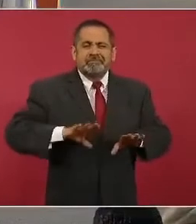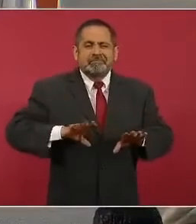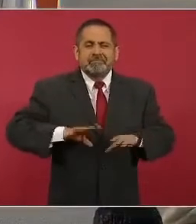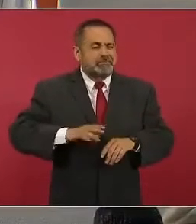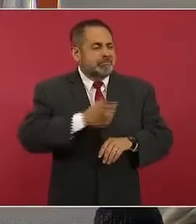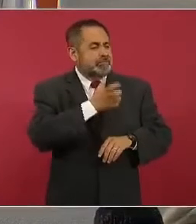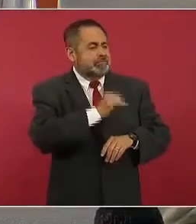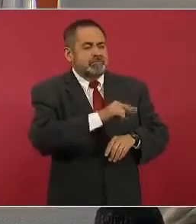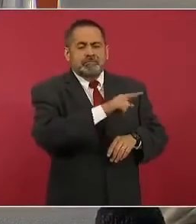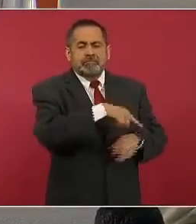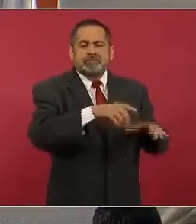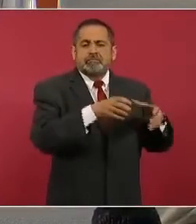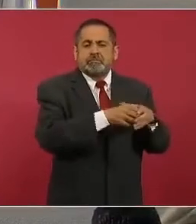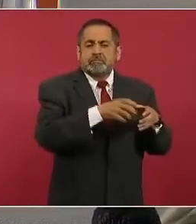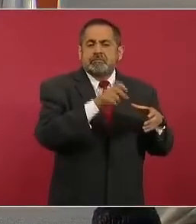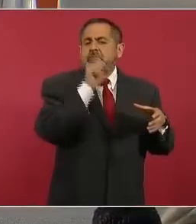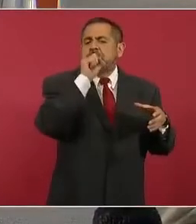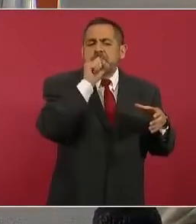clasista